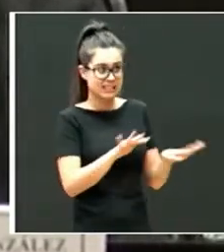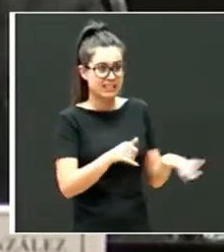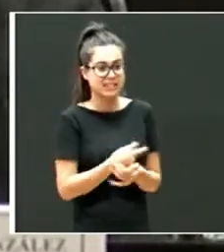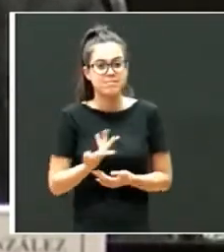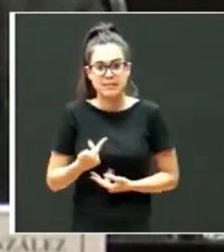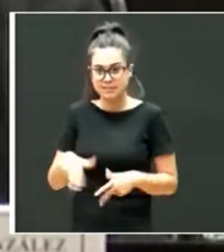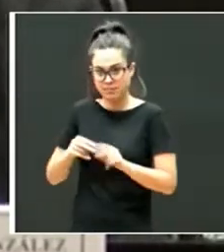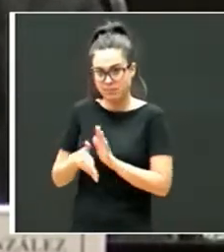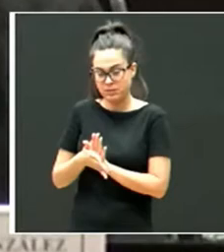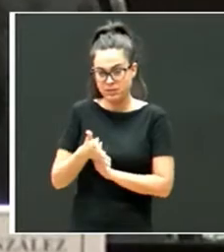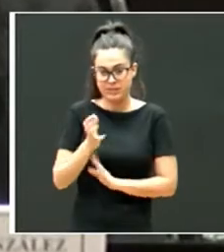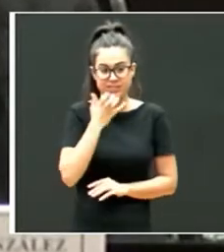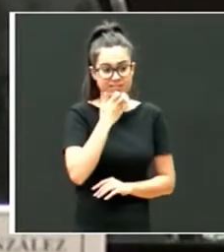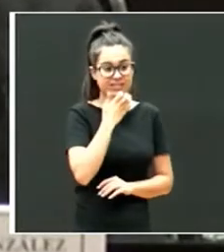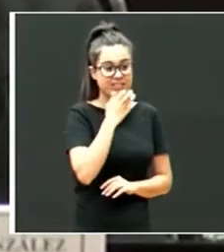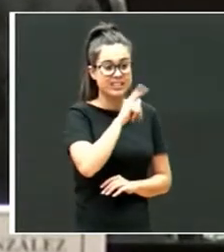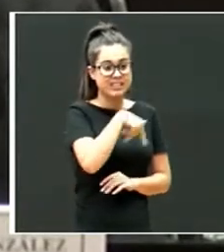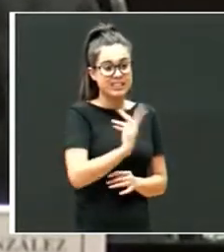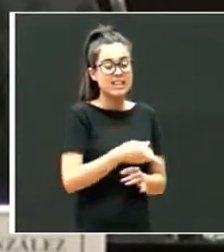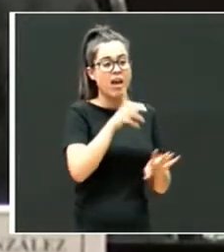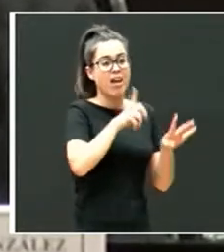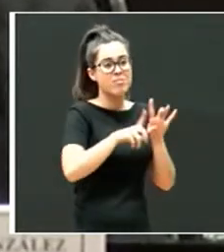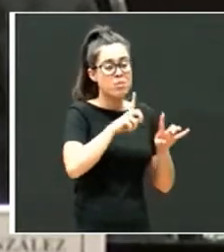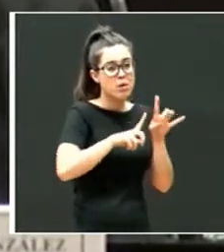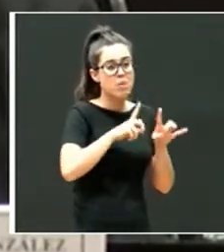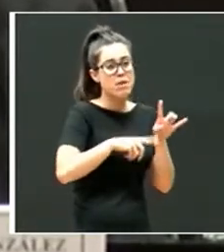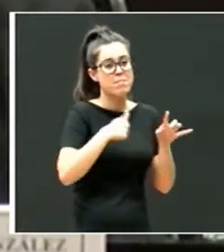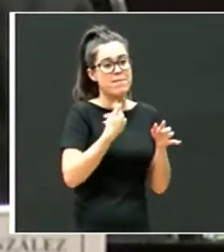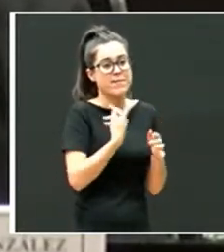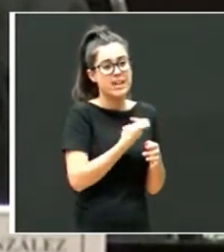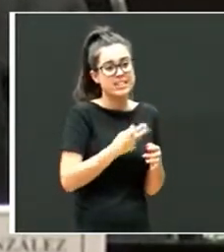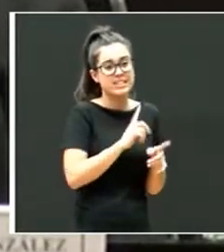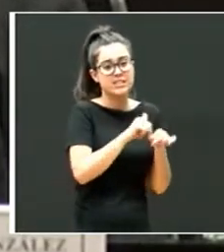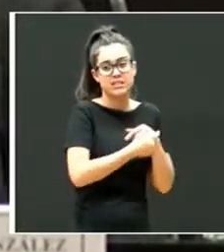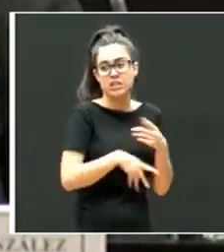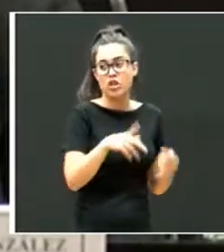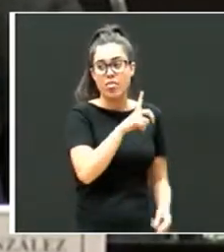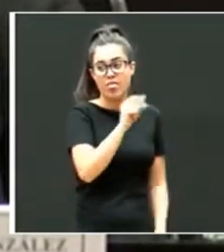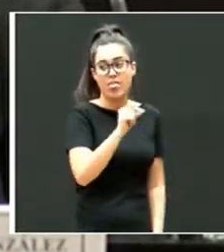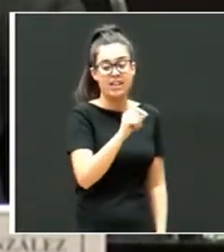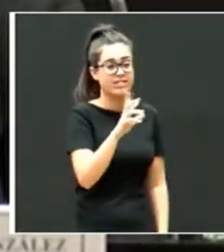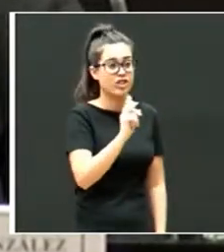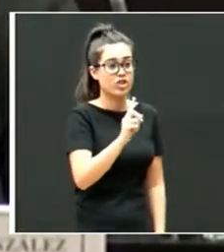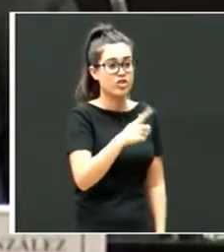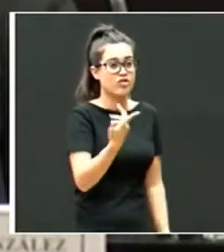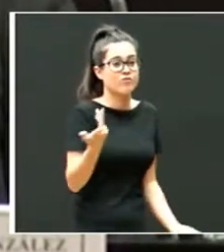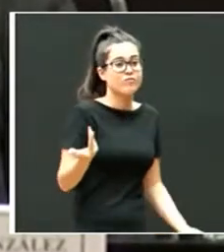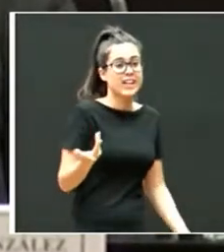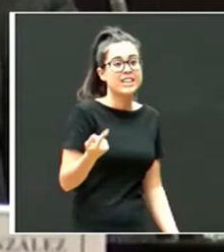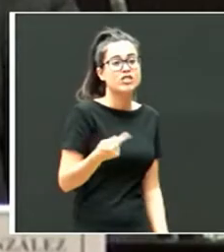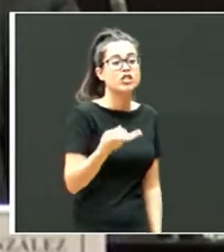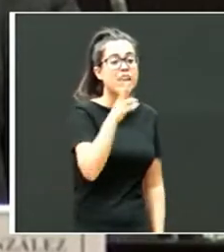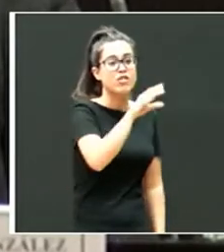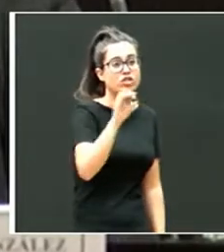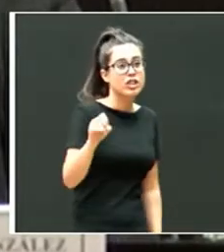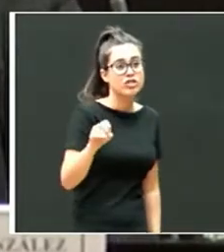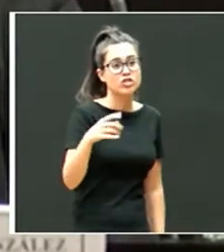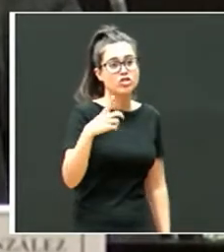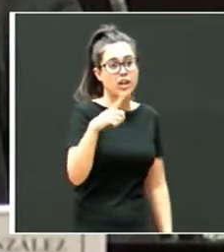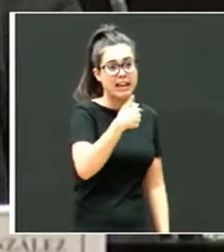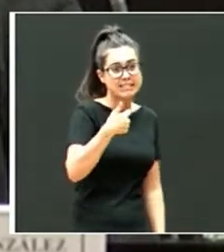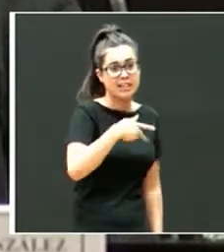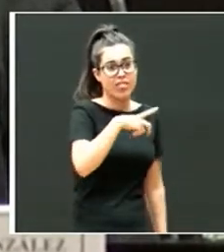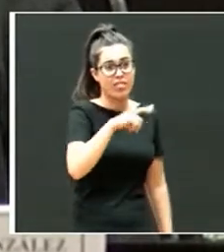en un niño que ha tenido necesidades, carencias y problemas, no va a ser cien, va a ser ciento diez, o va a ser ciento veinte, o va a ser doscientos. Con lo cual, las